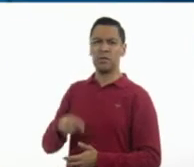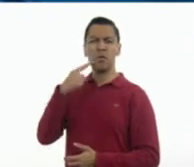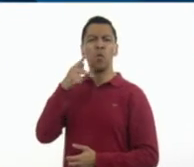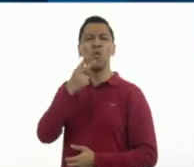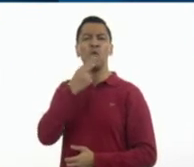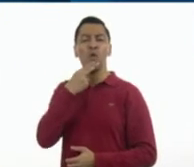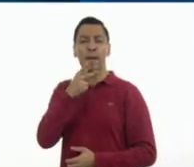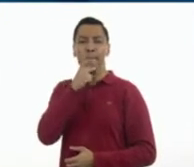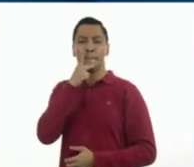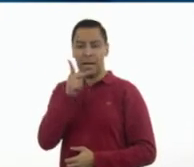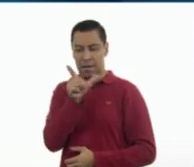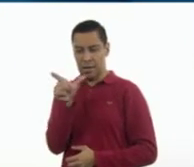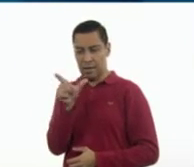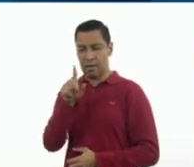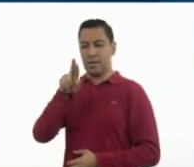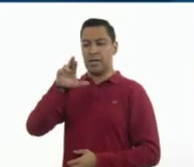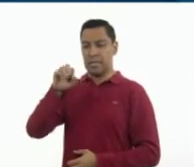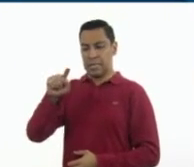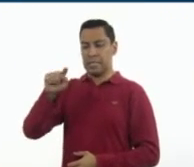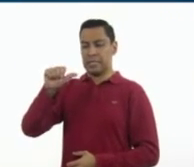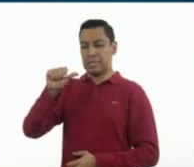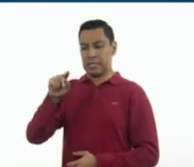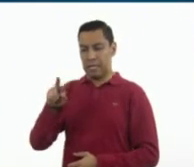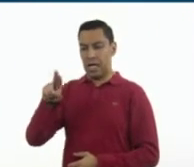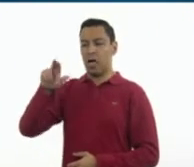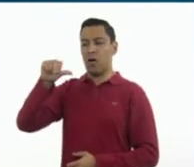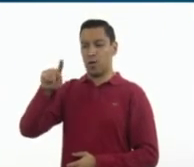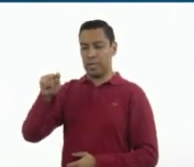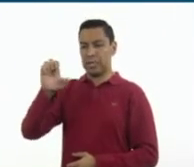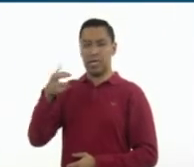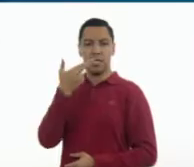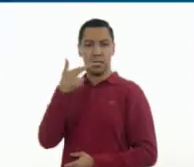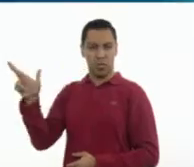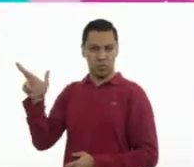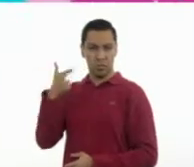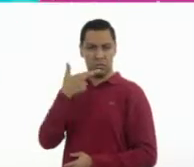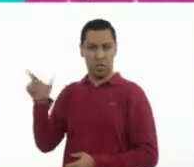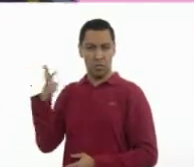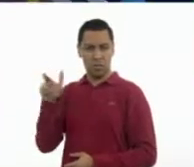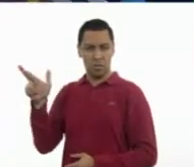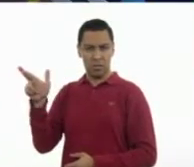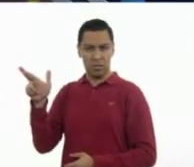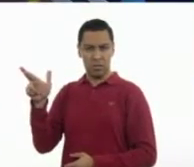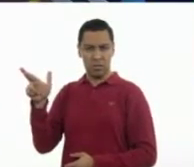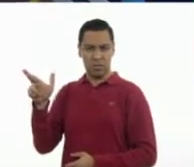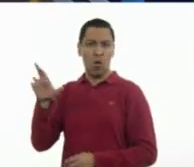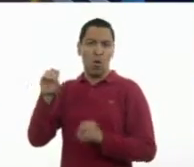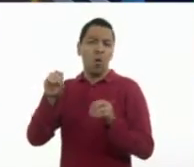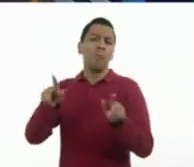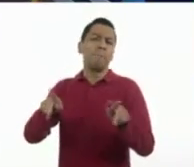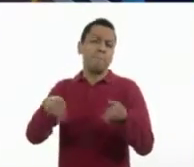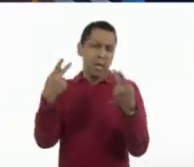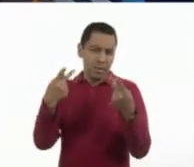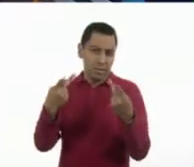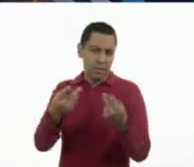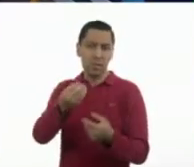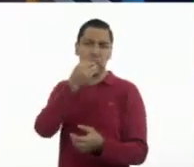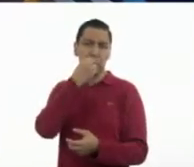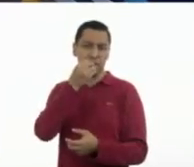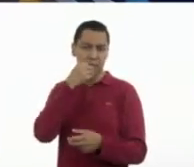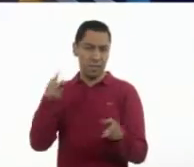restaurante y el tema es restaurante o venta de comida. Claro, ¿no?